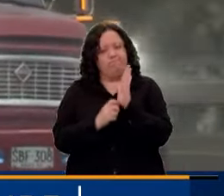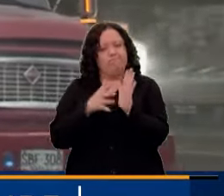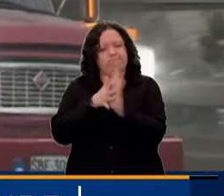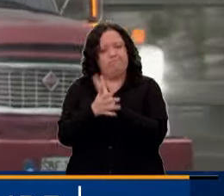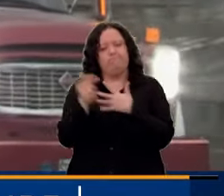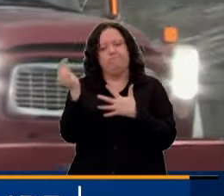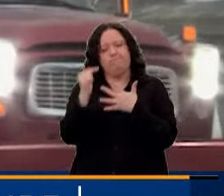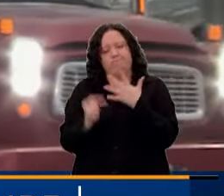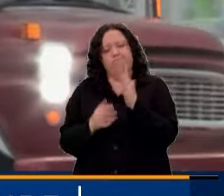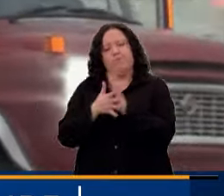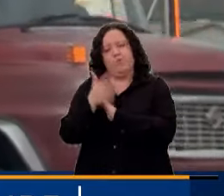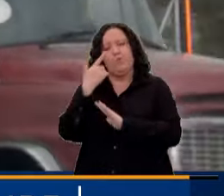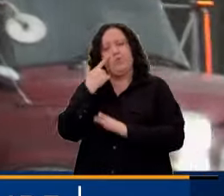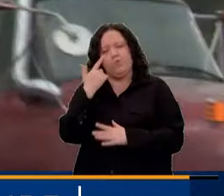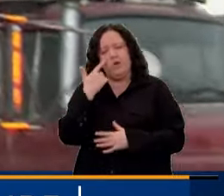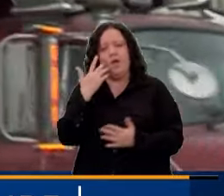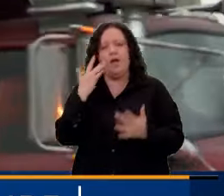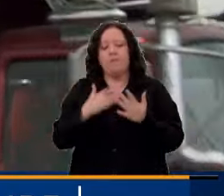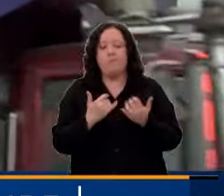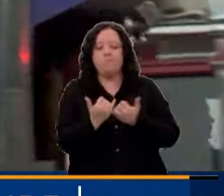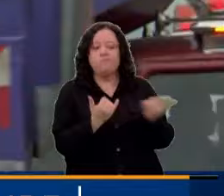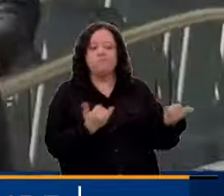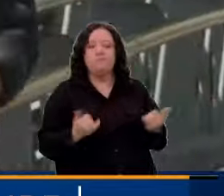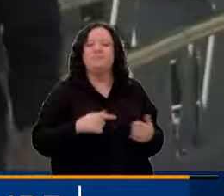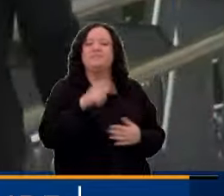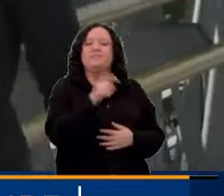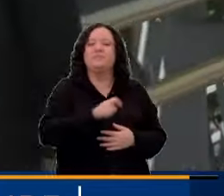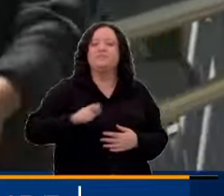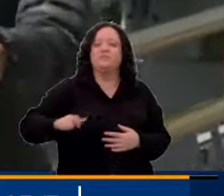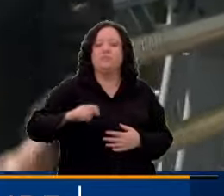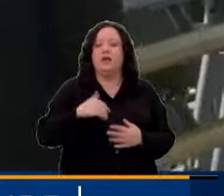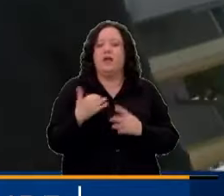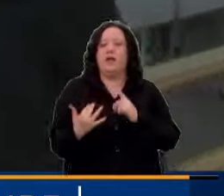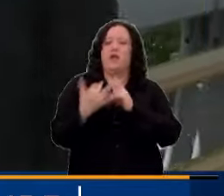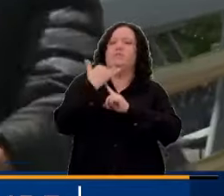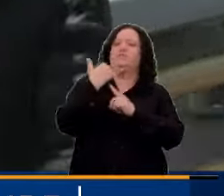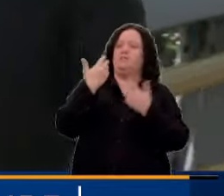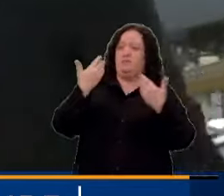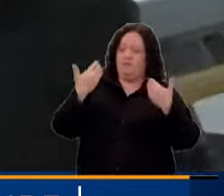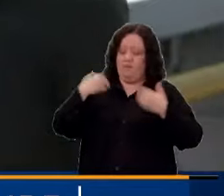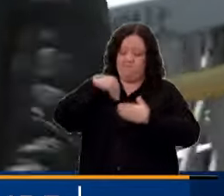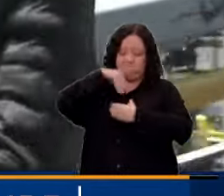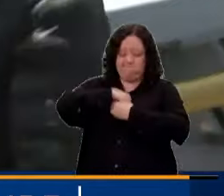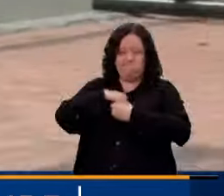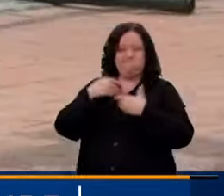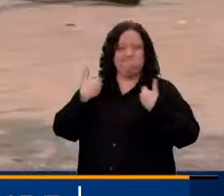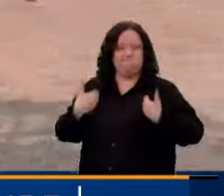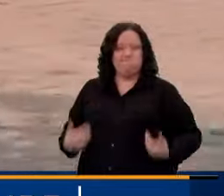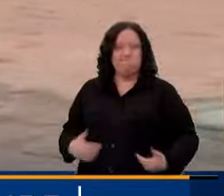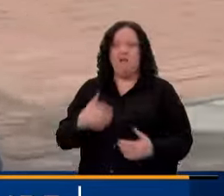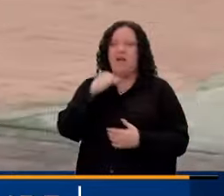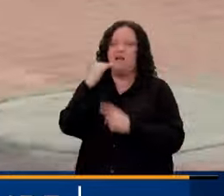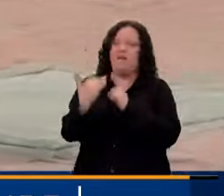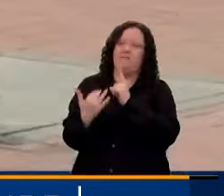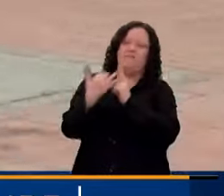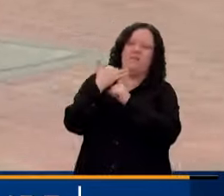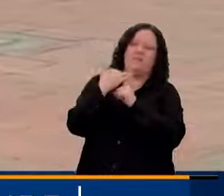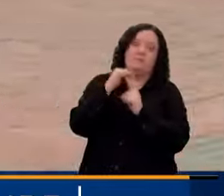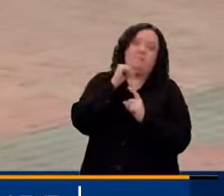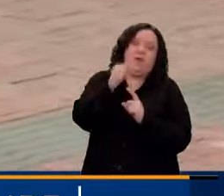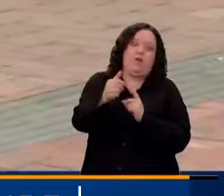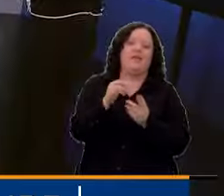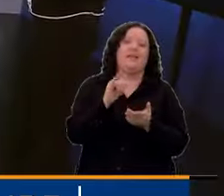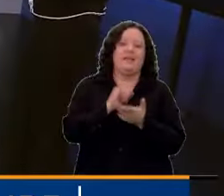haciendo para evitar la vulnerabilidad de las personas que pueden tener alguna condición que lo pueda afectar de una mayor manera esta